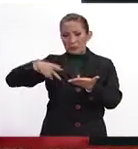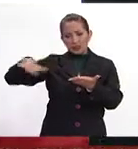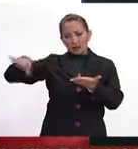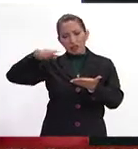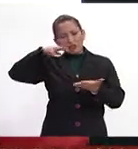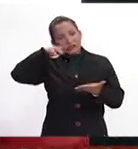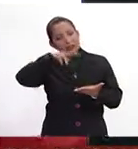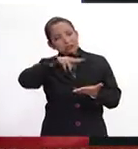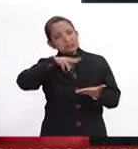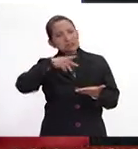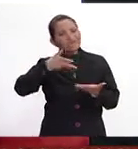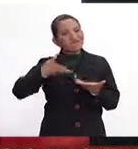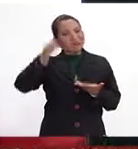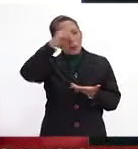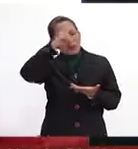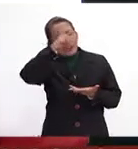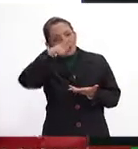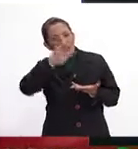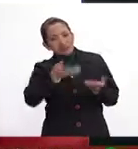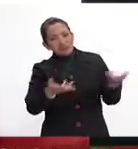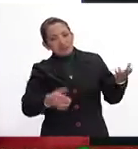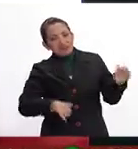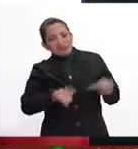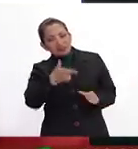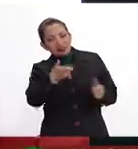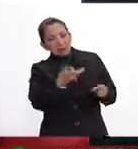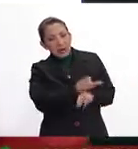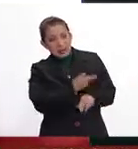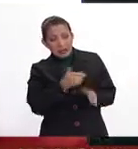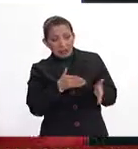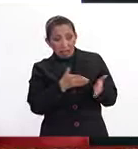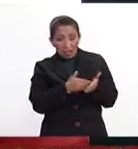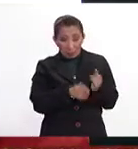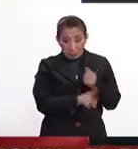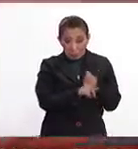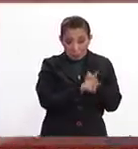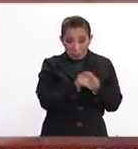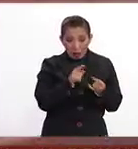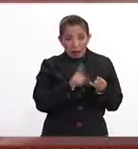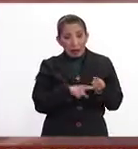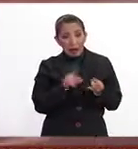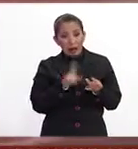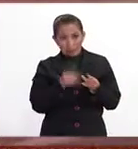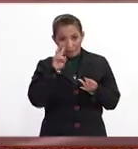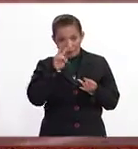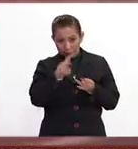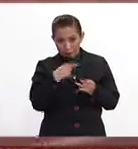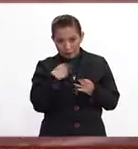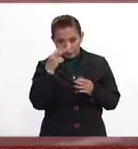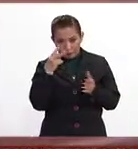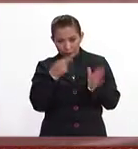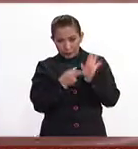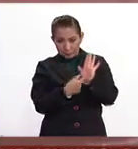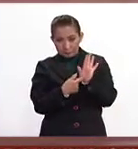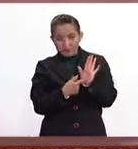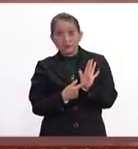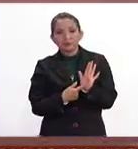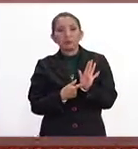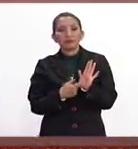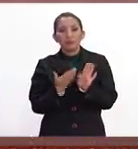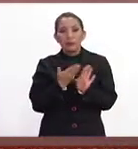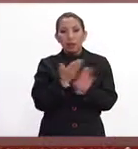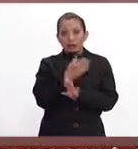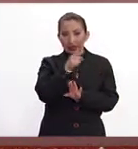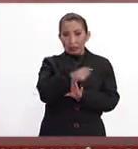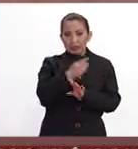viendo esta acción, si va a impedir o no, si lo vemos en pantalla. Antes de eso,